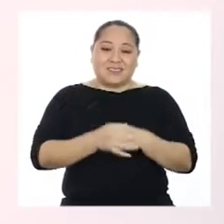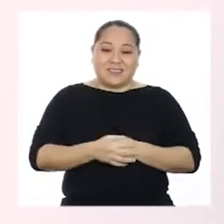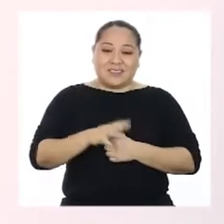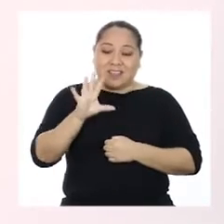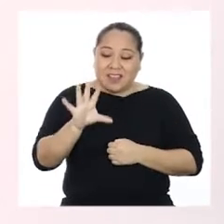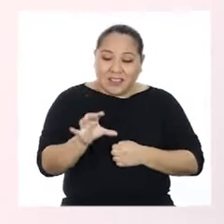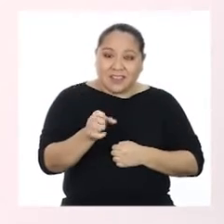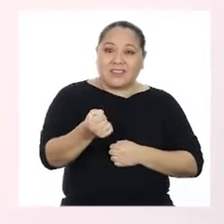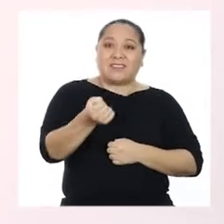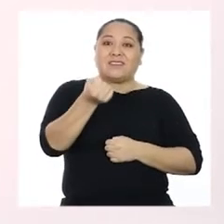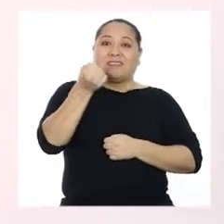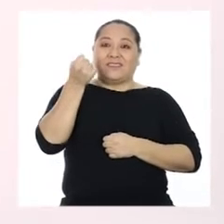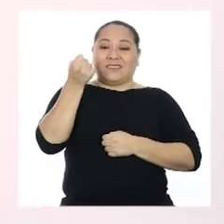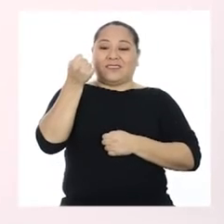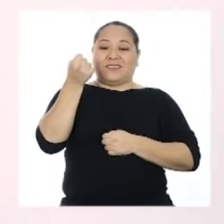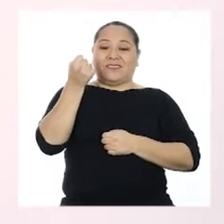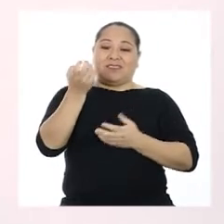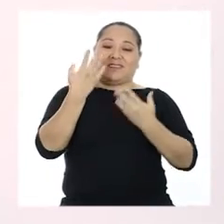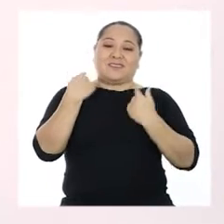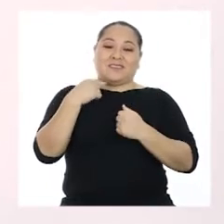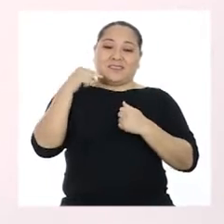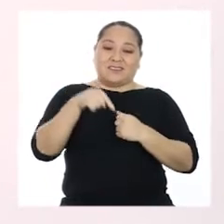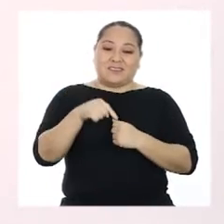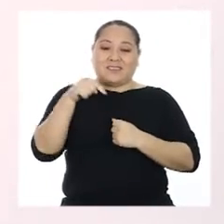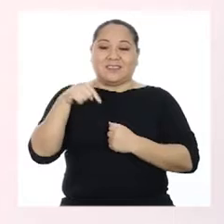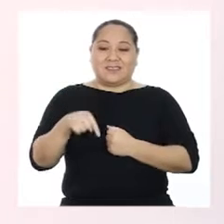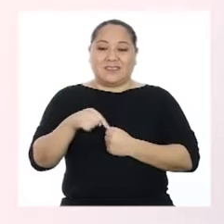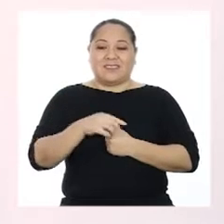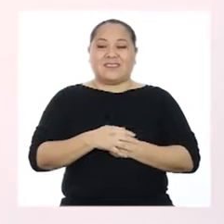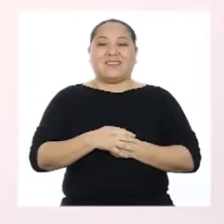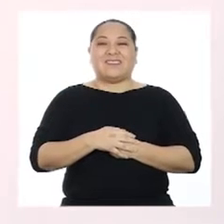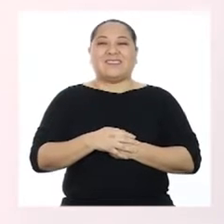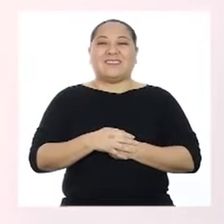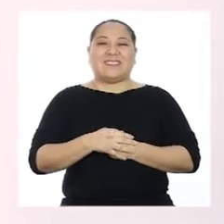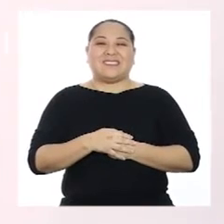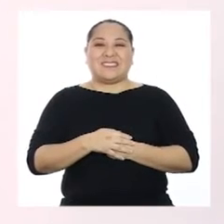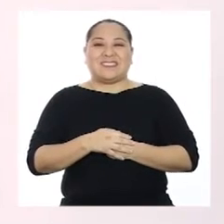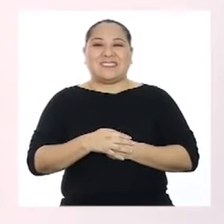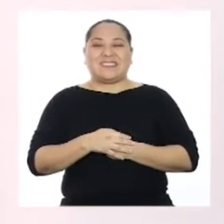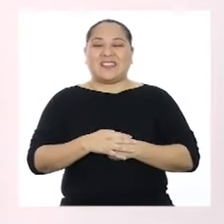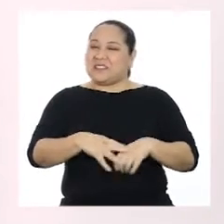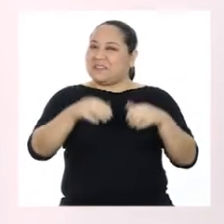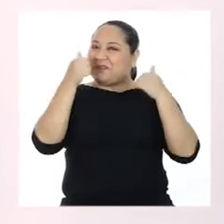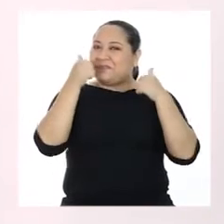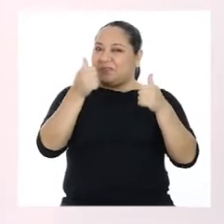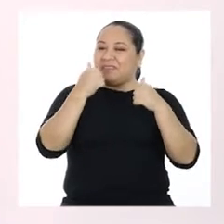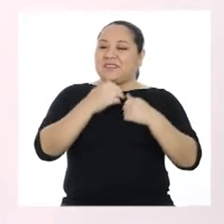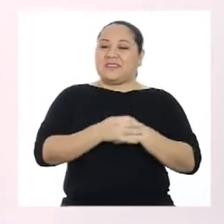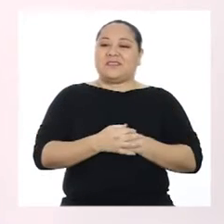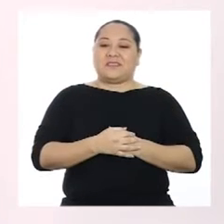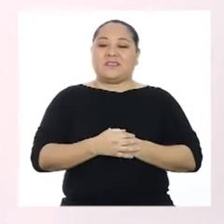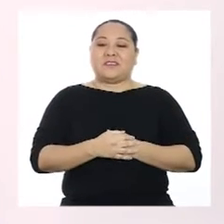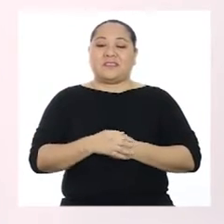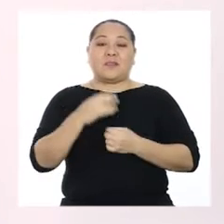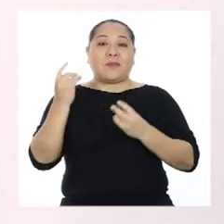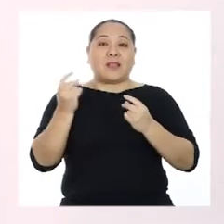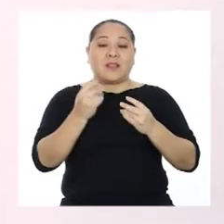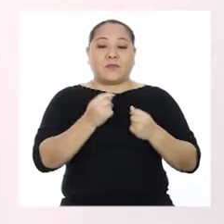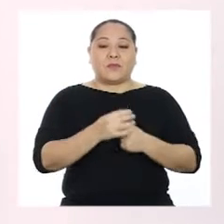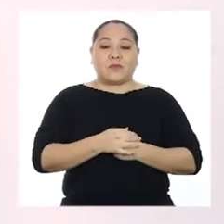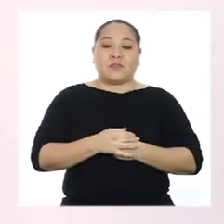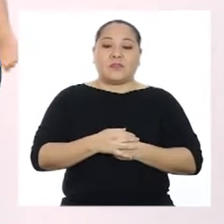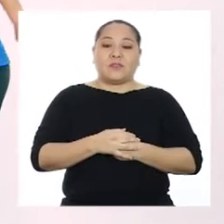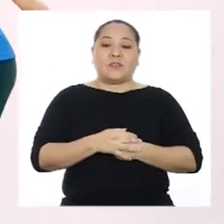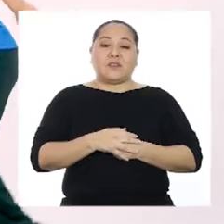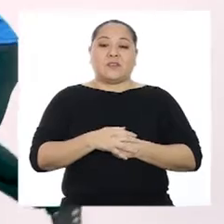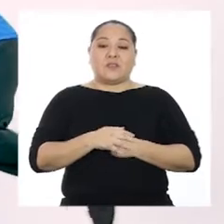Ah. 1. Y recojo. Vamos. Y... Ah. Muy bien. Una última. Un